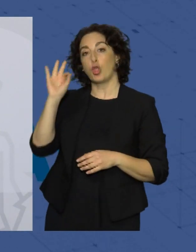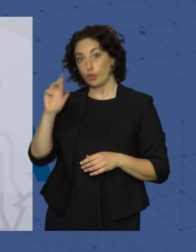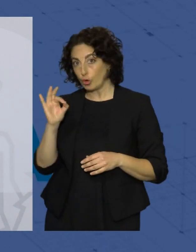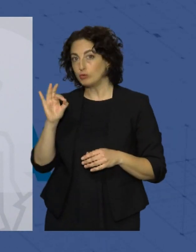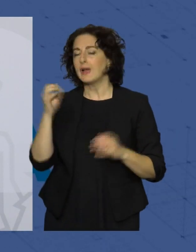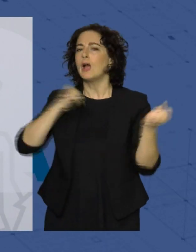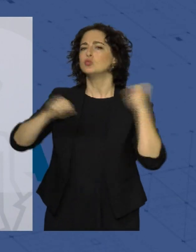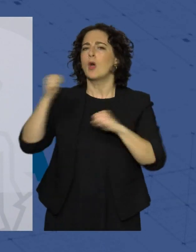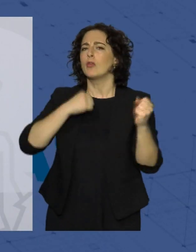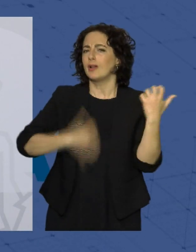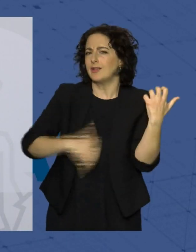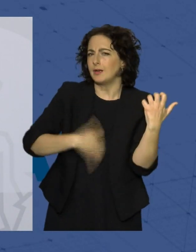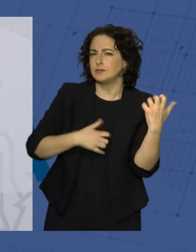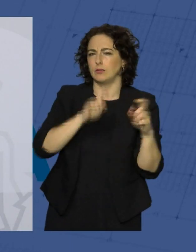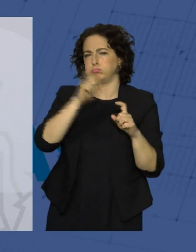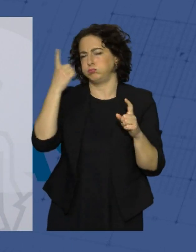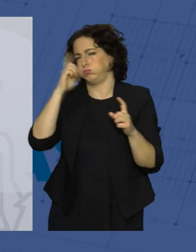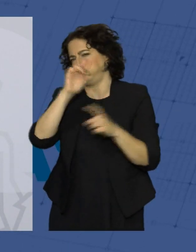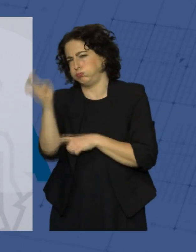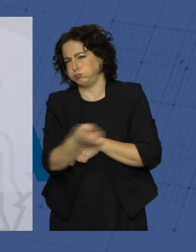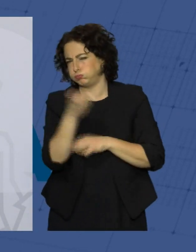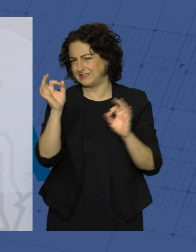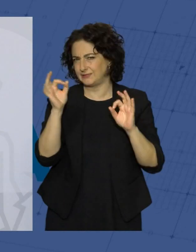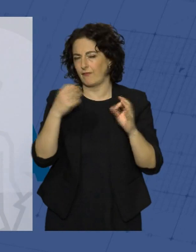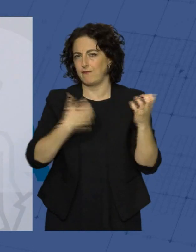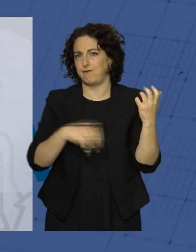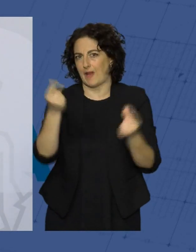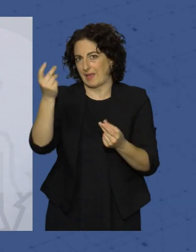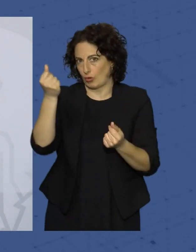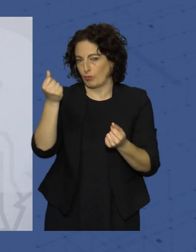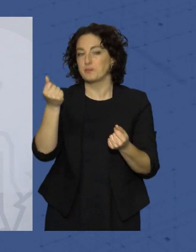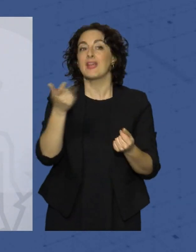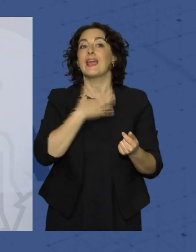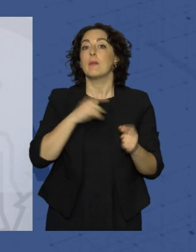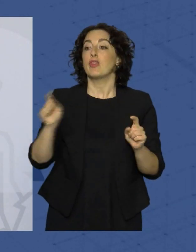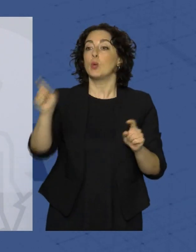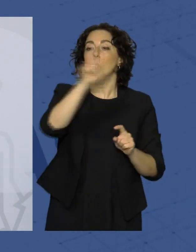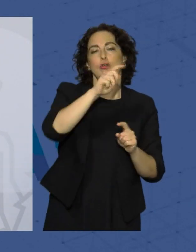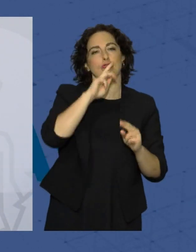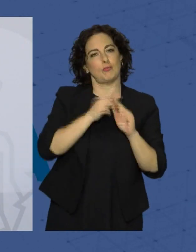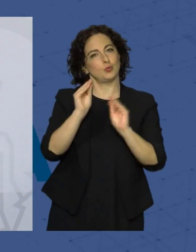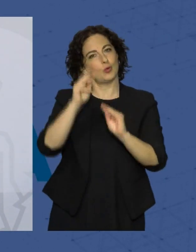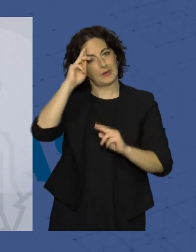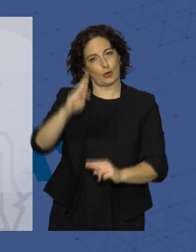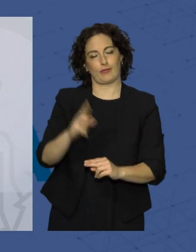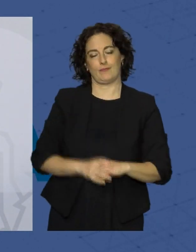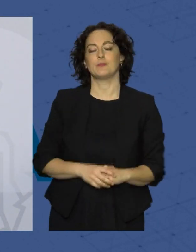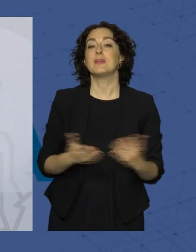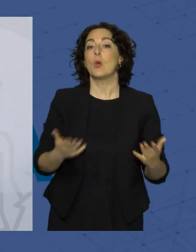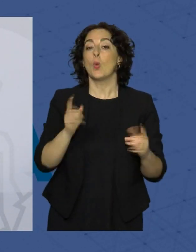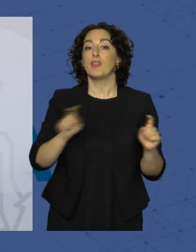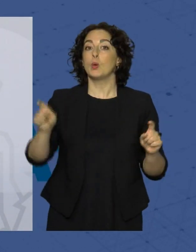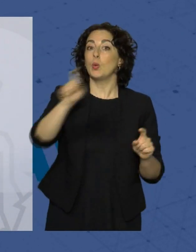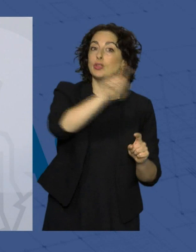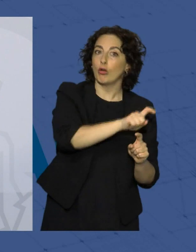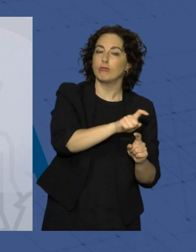guitarrista en todo tipo de actividades flamencas y de ahí que queramos que este circuito se realice en su nombre. Un circuito que está